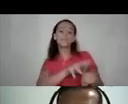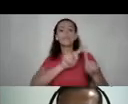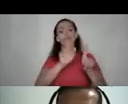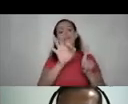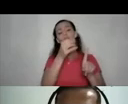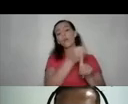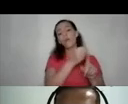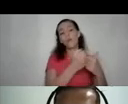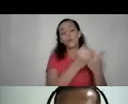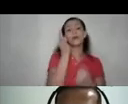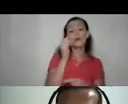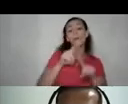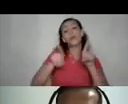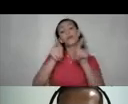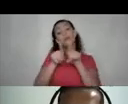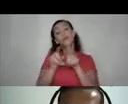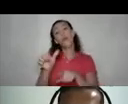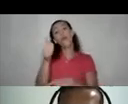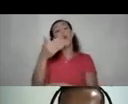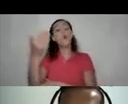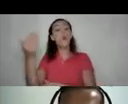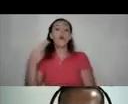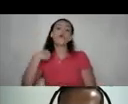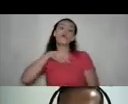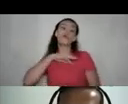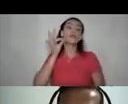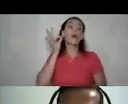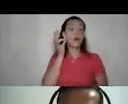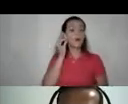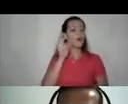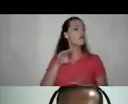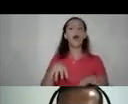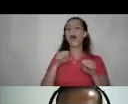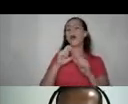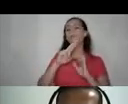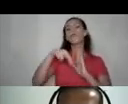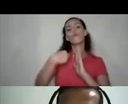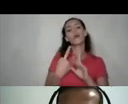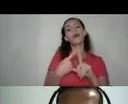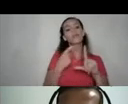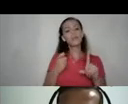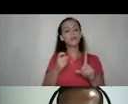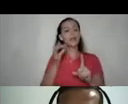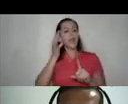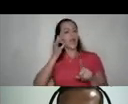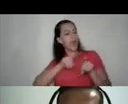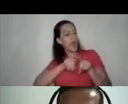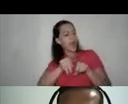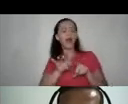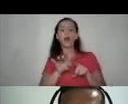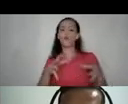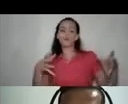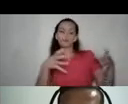violencia pero también en algunas ocasiones nosotras como mujeres no asumimos este rol desde la sororidad y no acompañamos otras